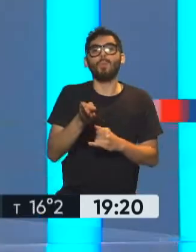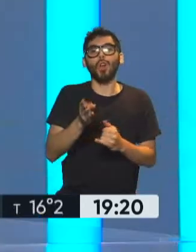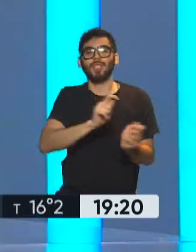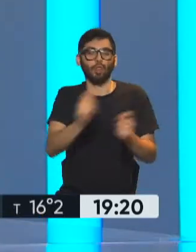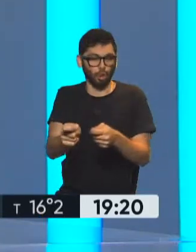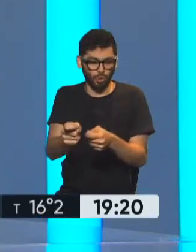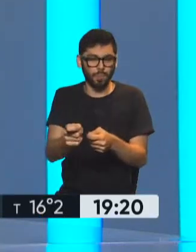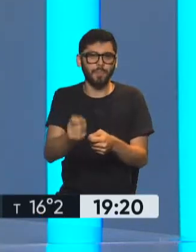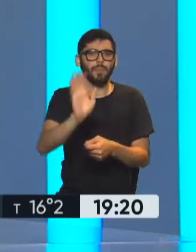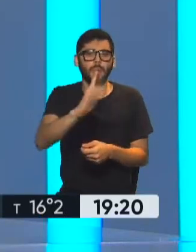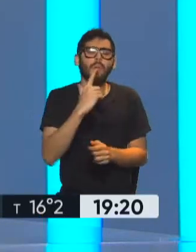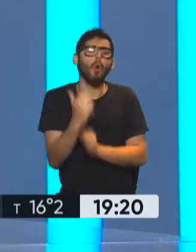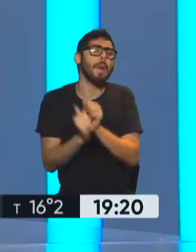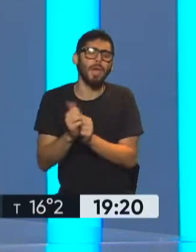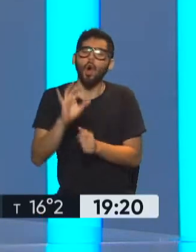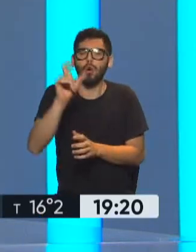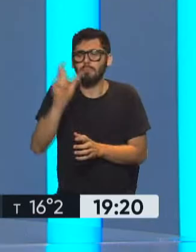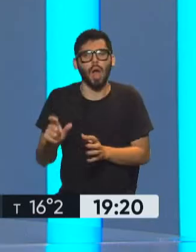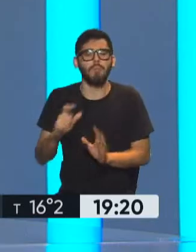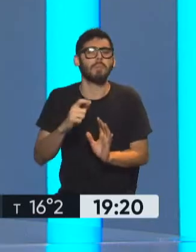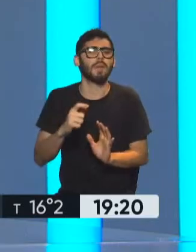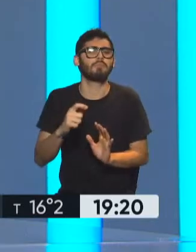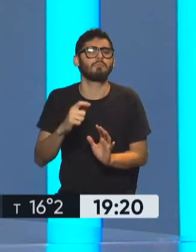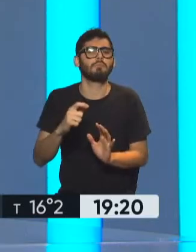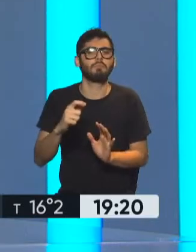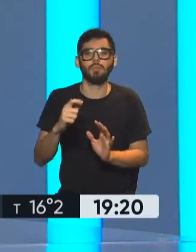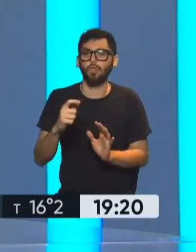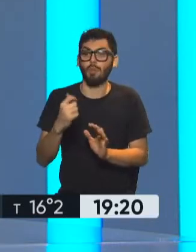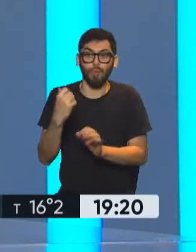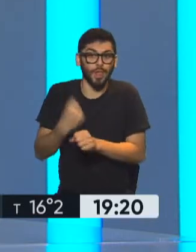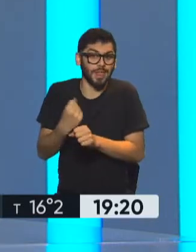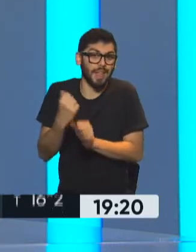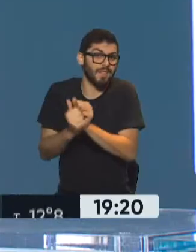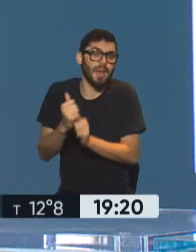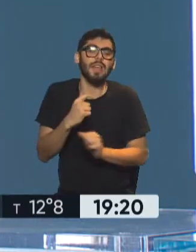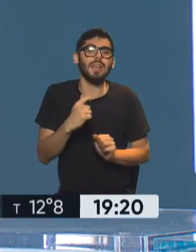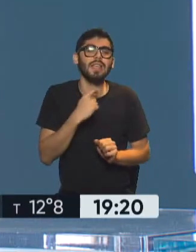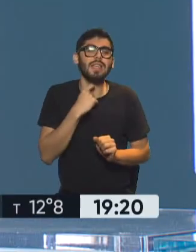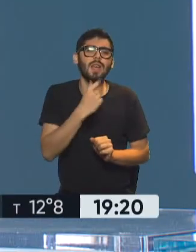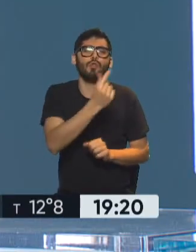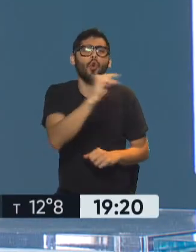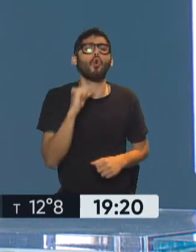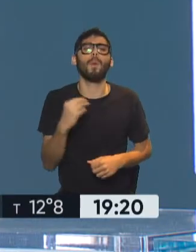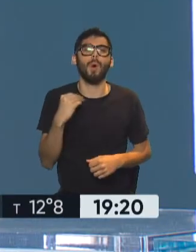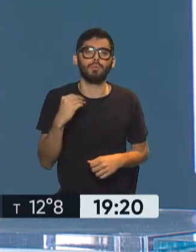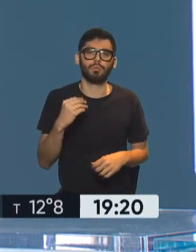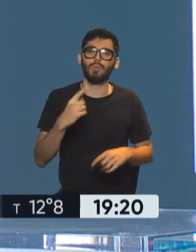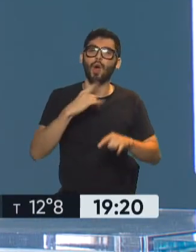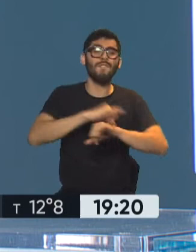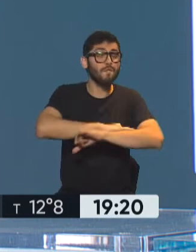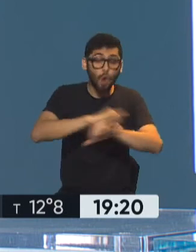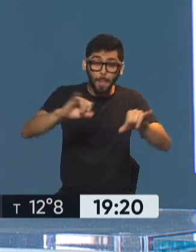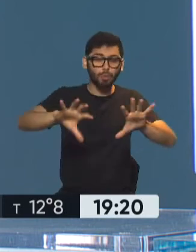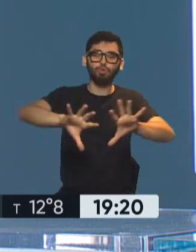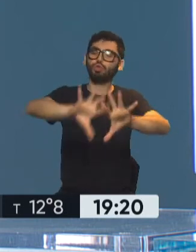empresa, alguna pyme o algún emprendedor quiere acceder a estos programas, ¿cómo tiene que hacer? Lo centralizamos, todas las informaciones,